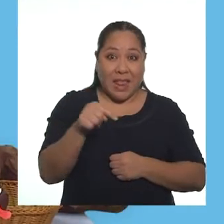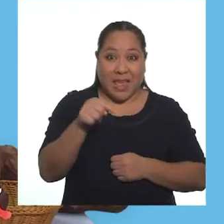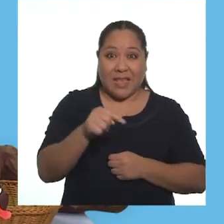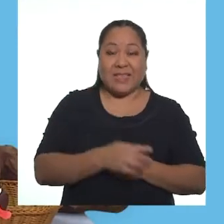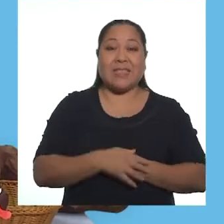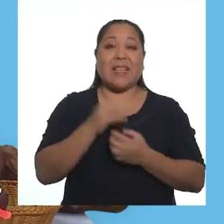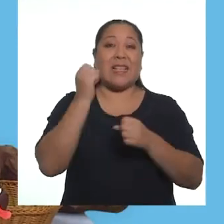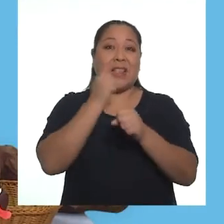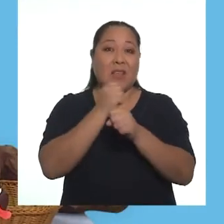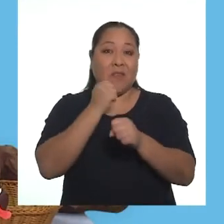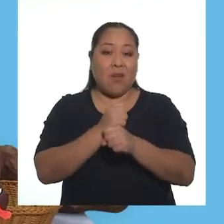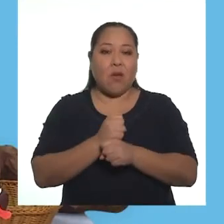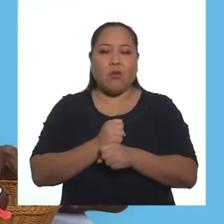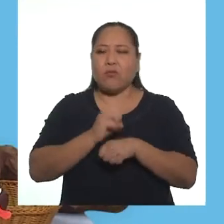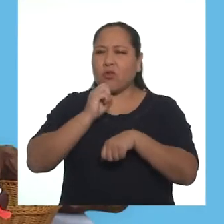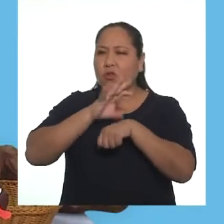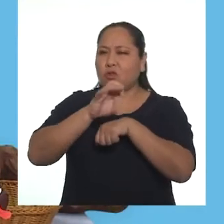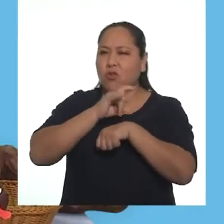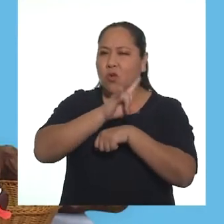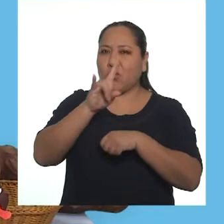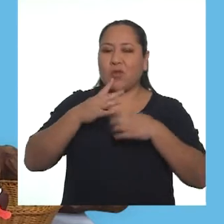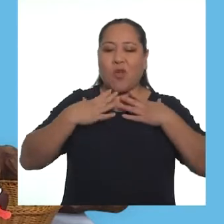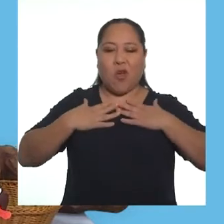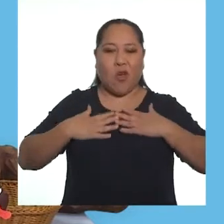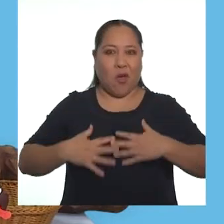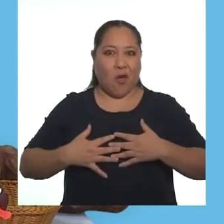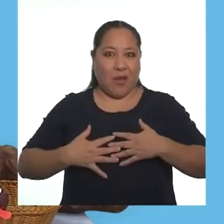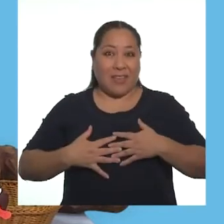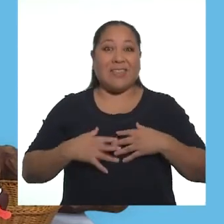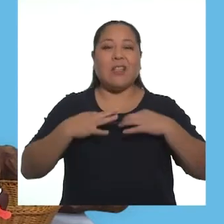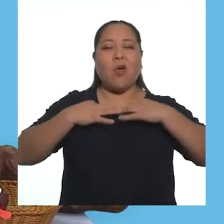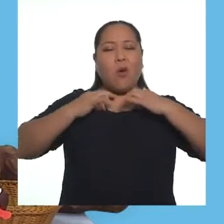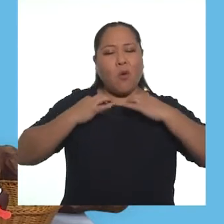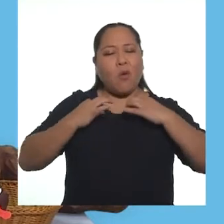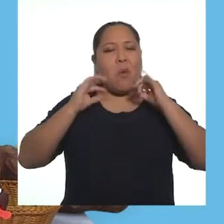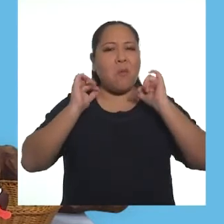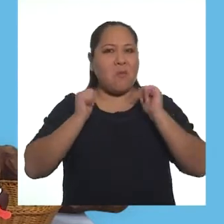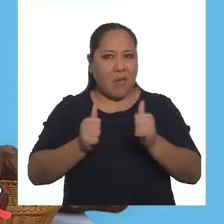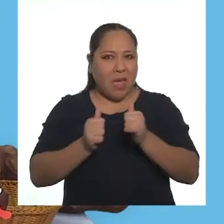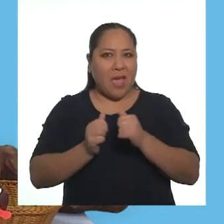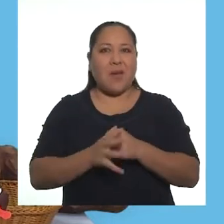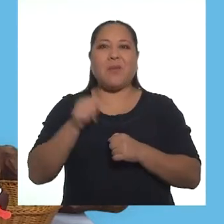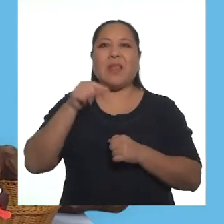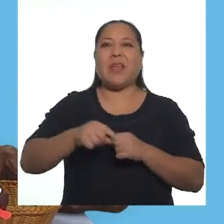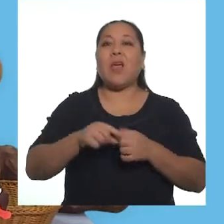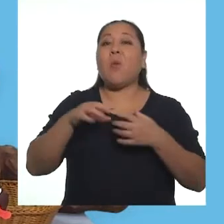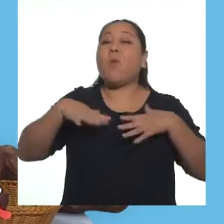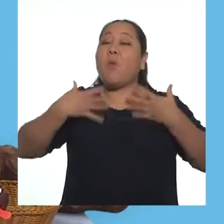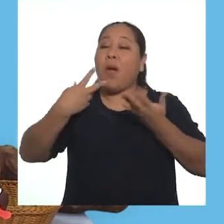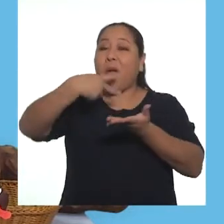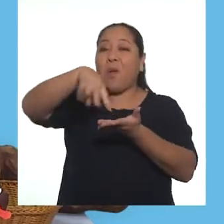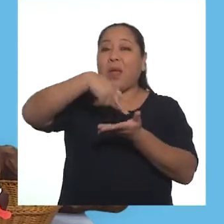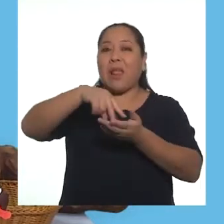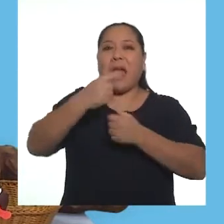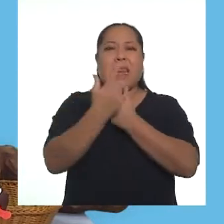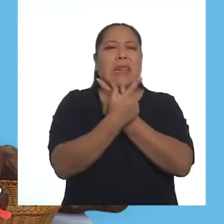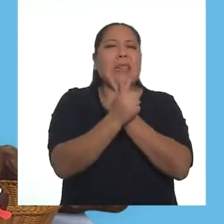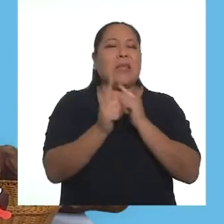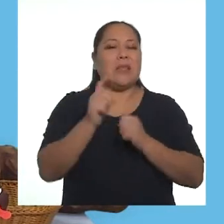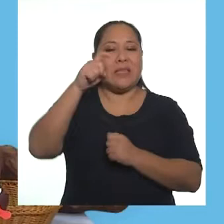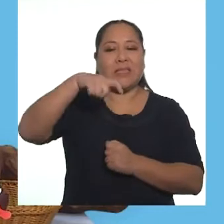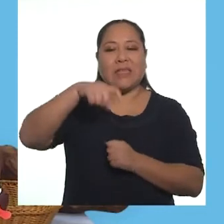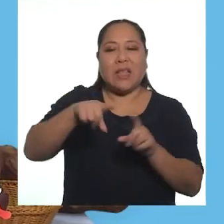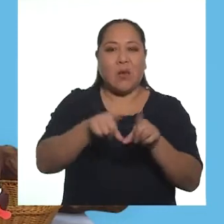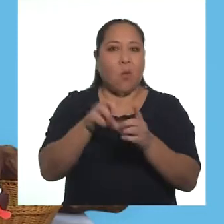Para esta actividad, les sugiero usar una vestimenta cómoda para que puedan bailar libremente.